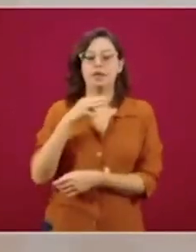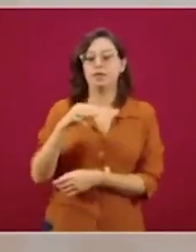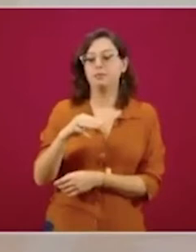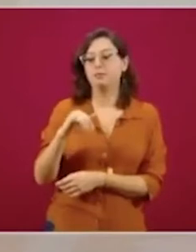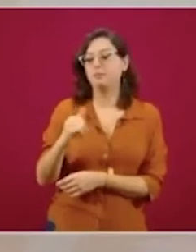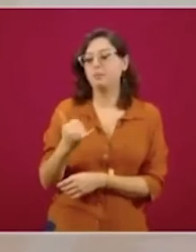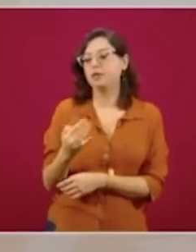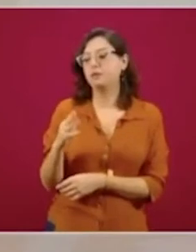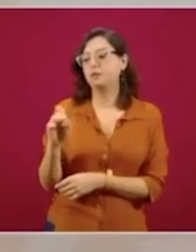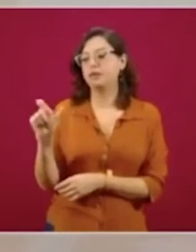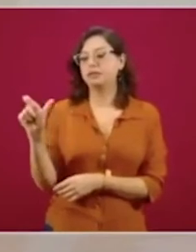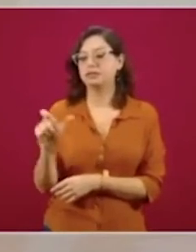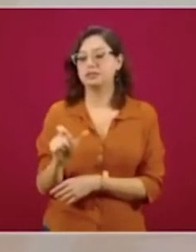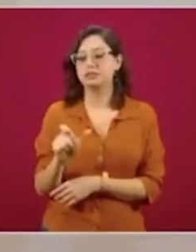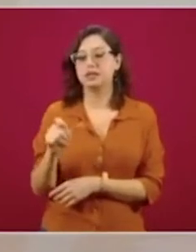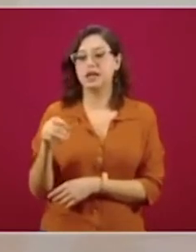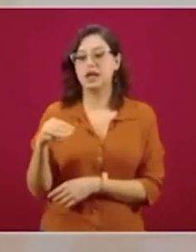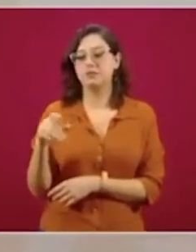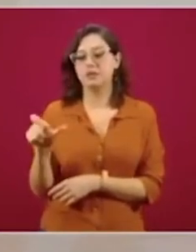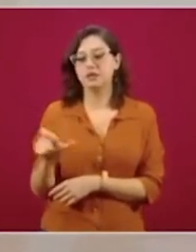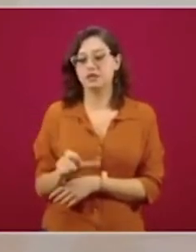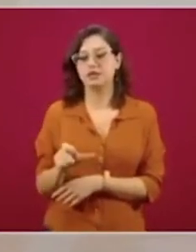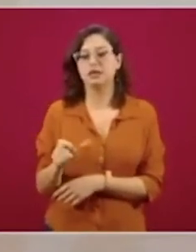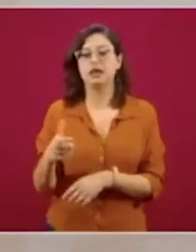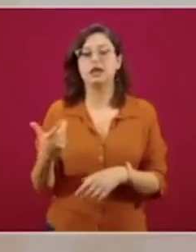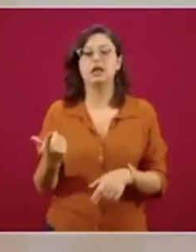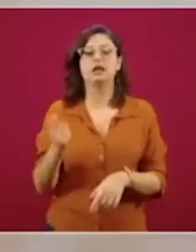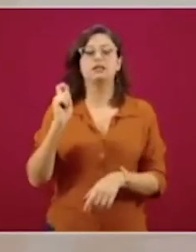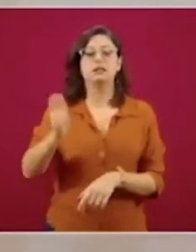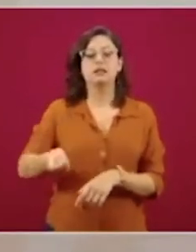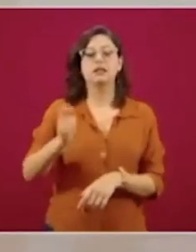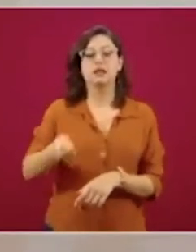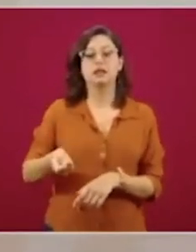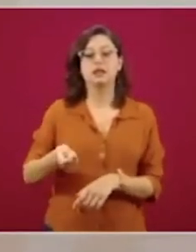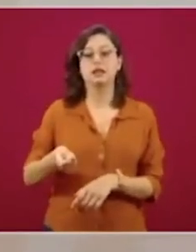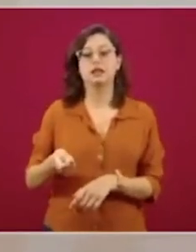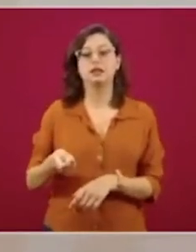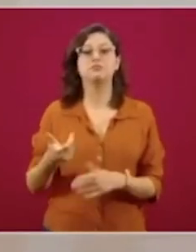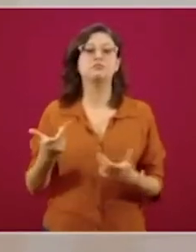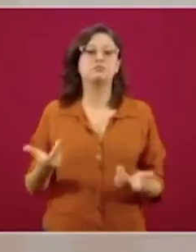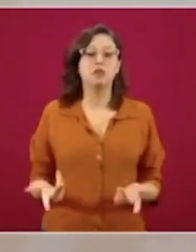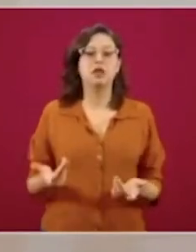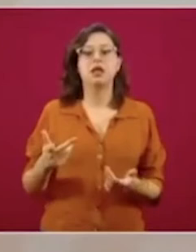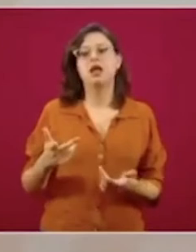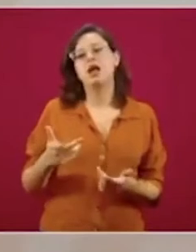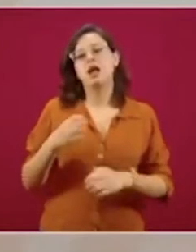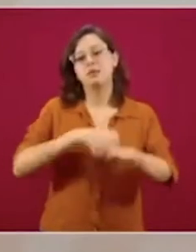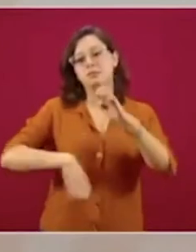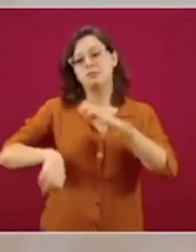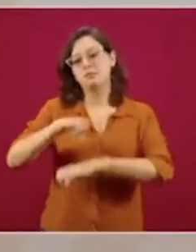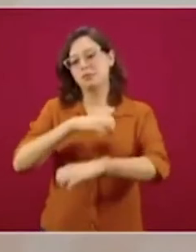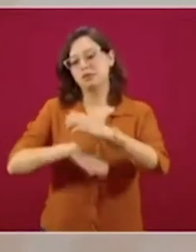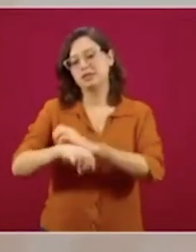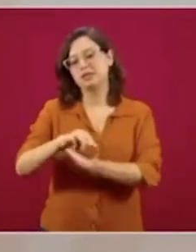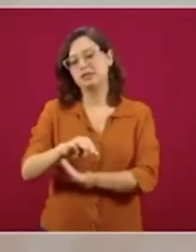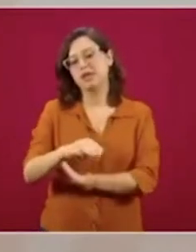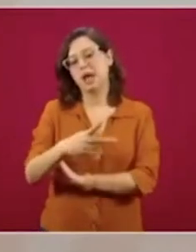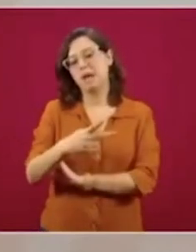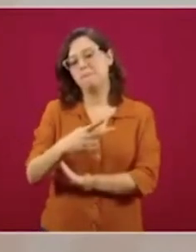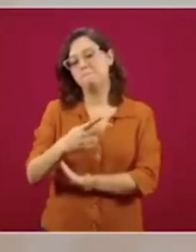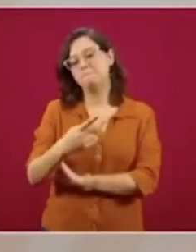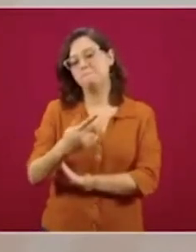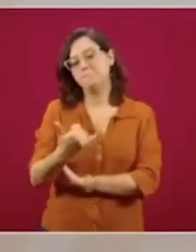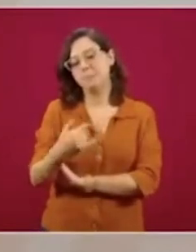que es una plataforma orientada a micro, pequeñas y medianas empresas,